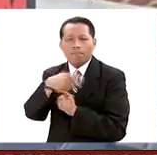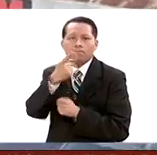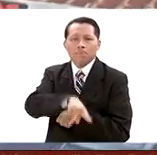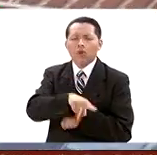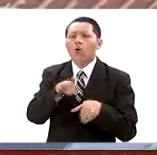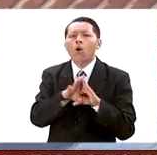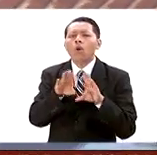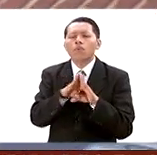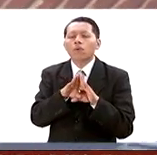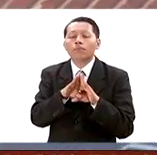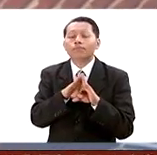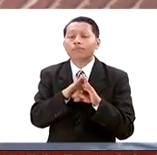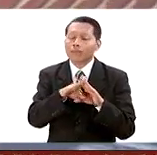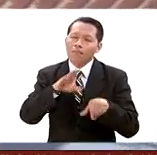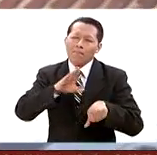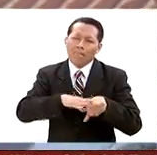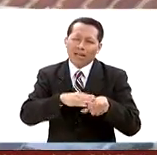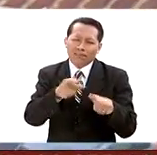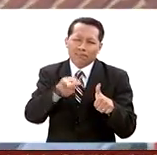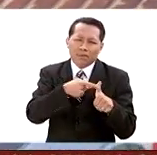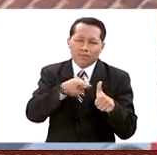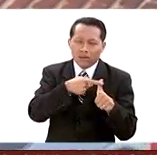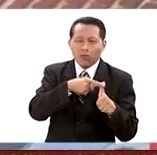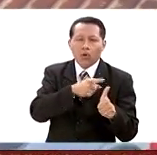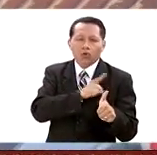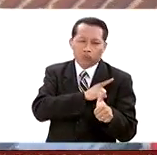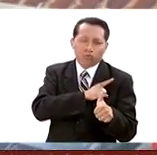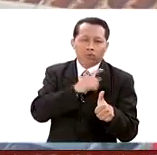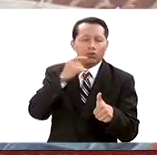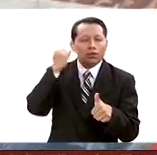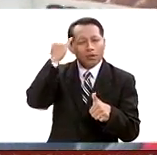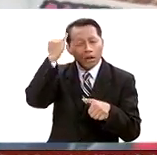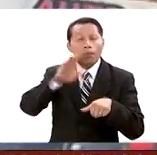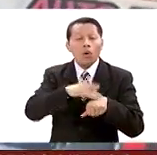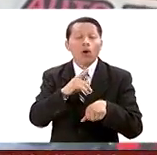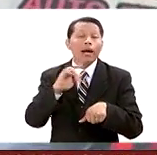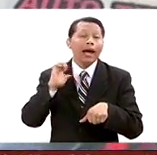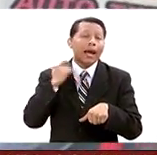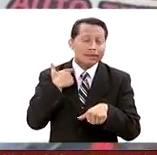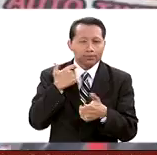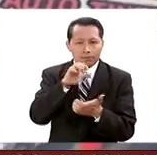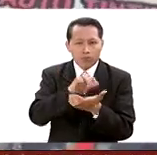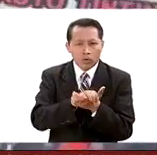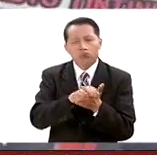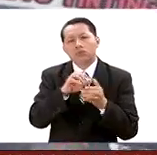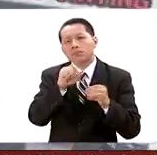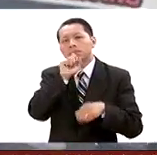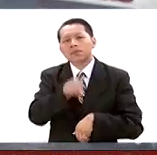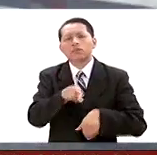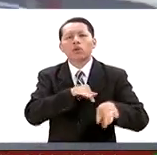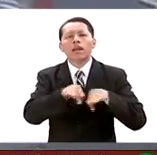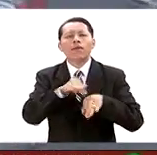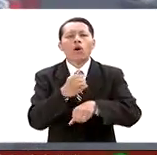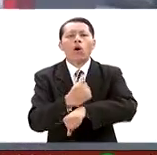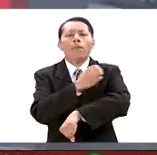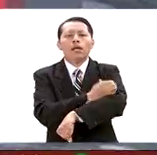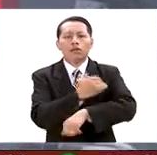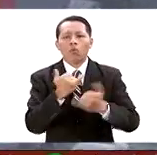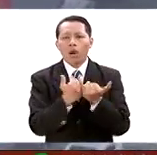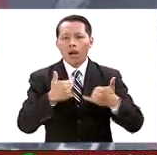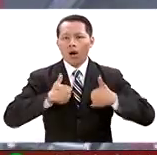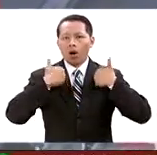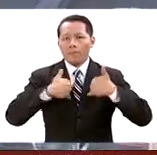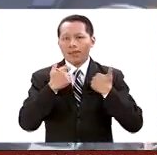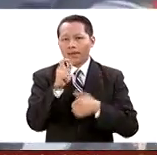en el primero, por lo que hemos empezado a escuchar de su exesposa, de compañeros del trabajo, este joven de 29